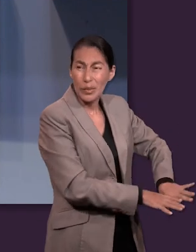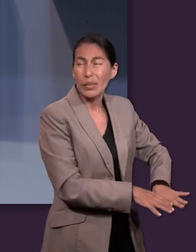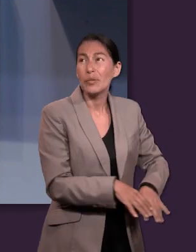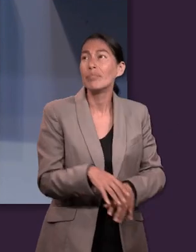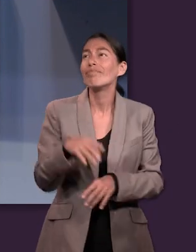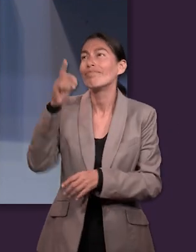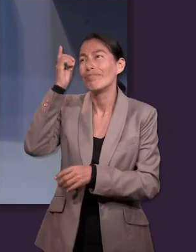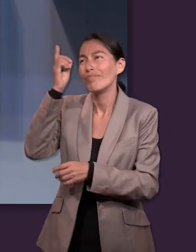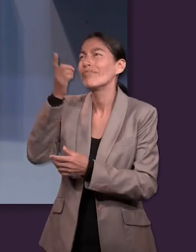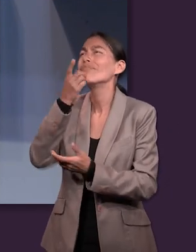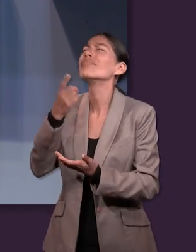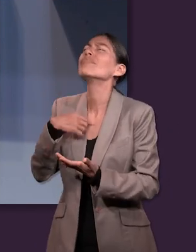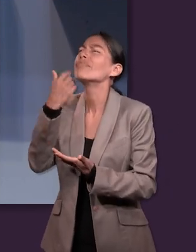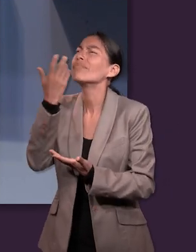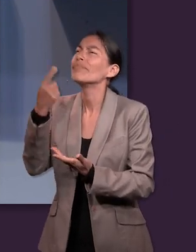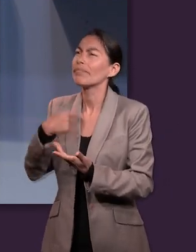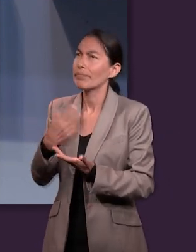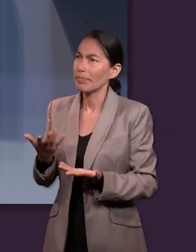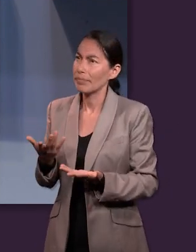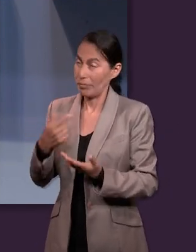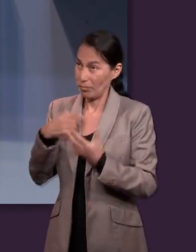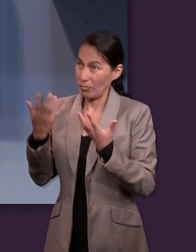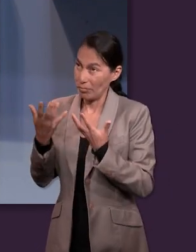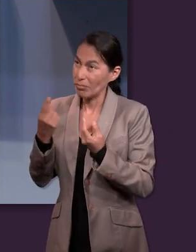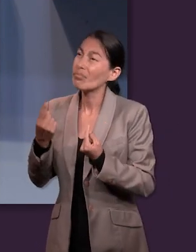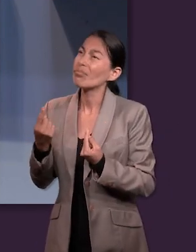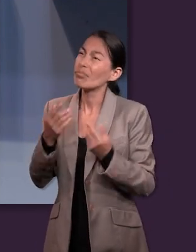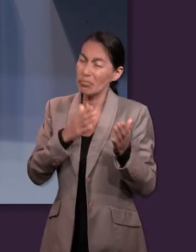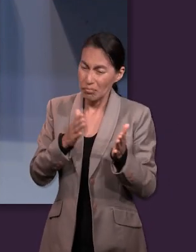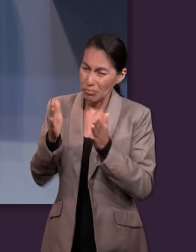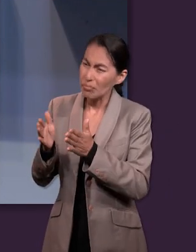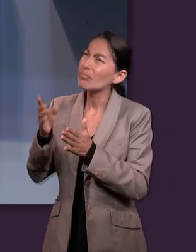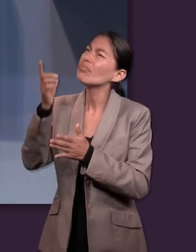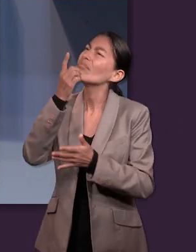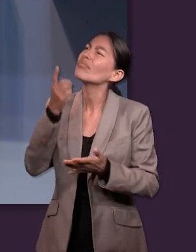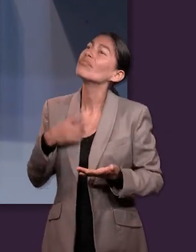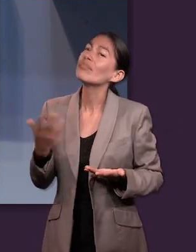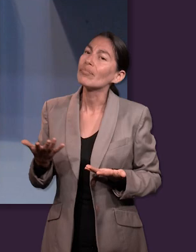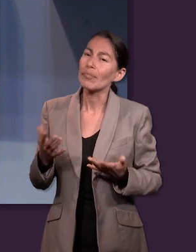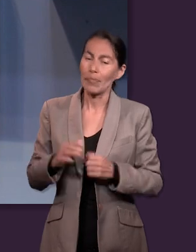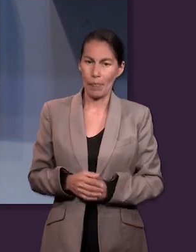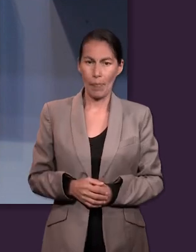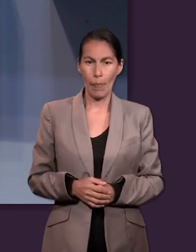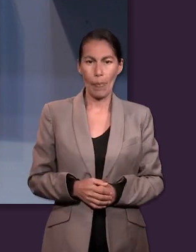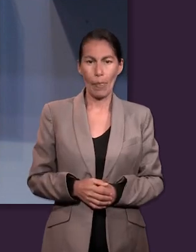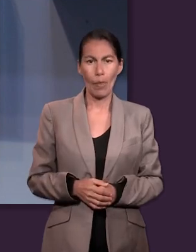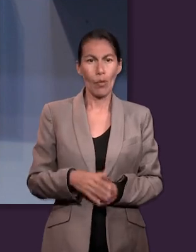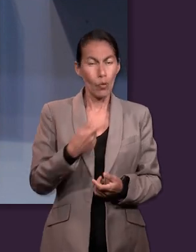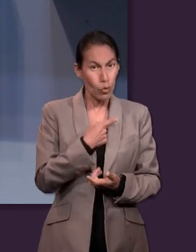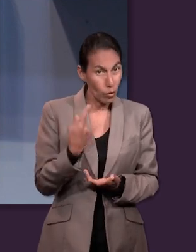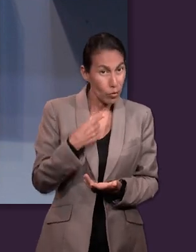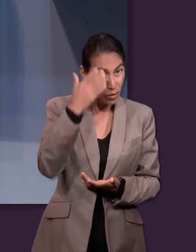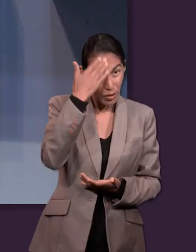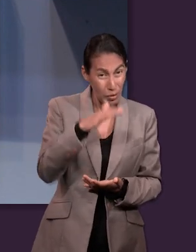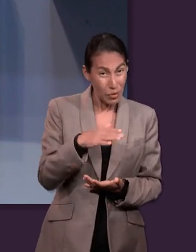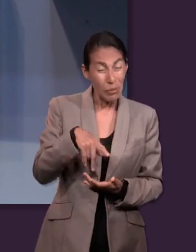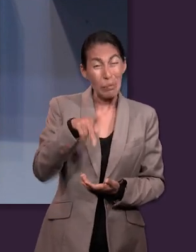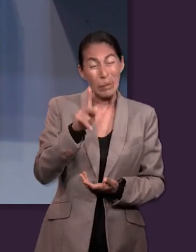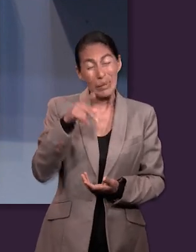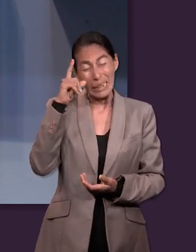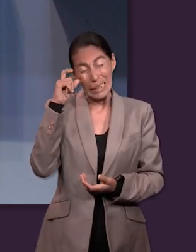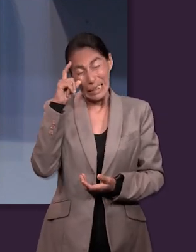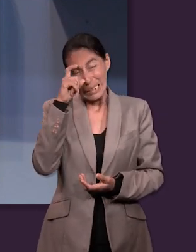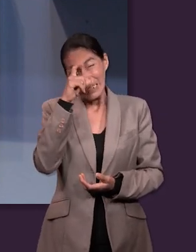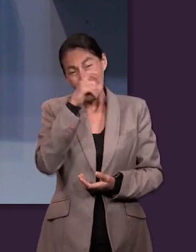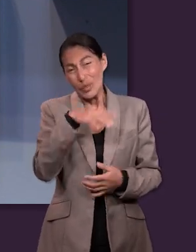como hemos estado platicando un poquito sobre esto, qué difícil es, ¿no? Sabemos que debemos hacerlo, sabemos que es lo